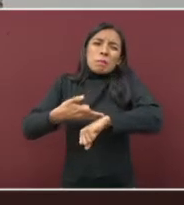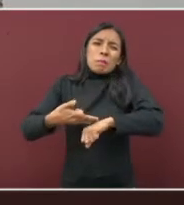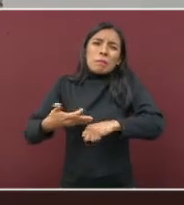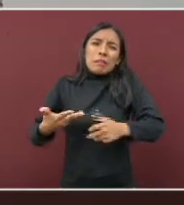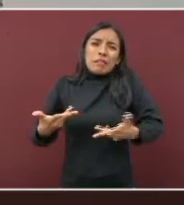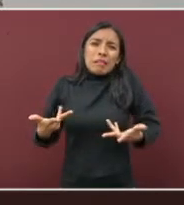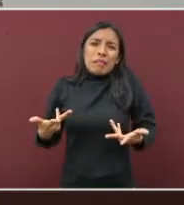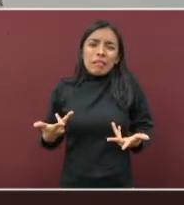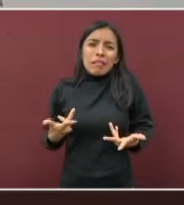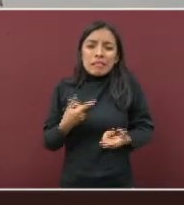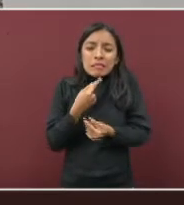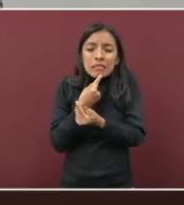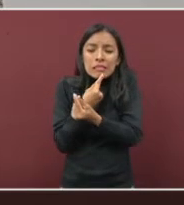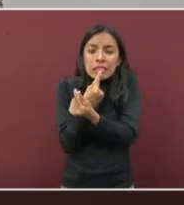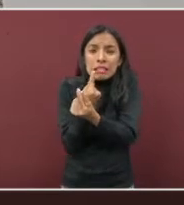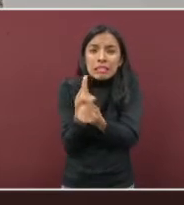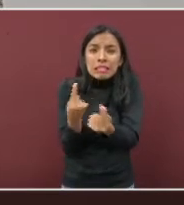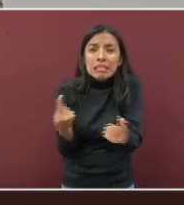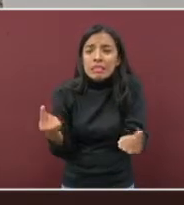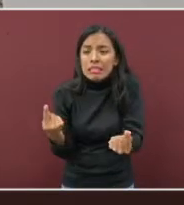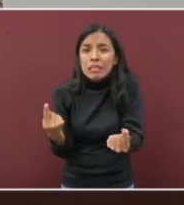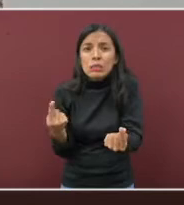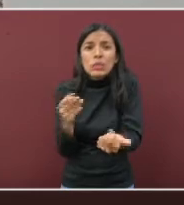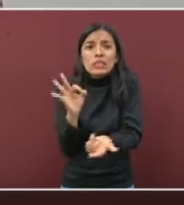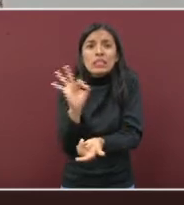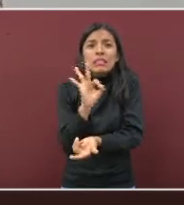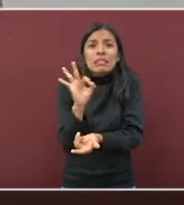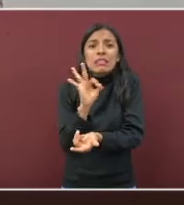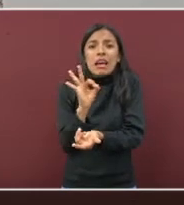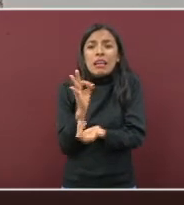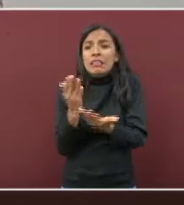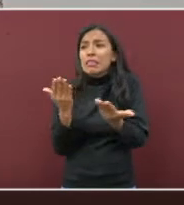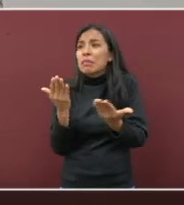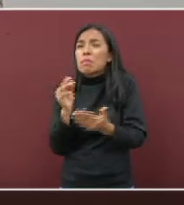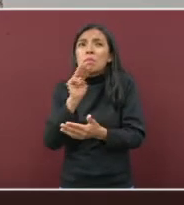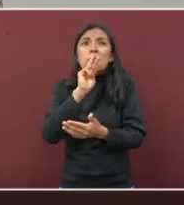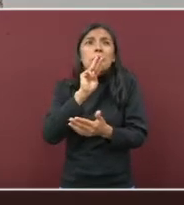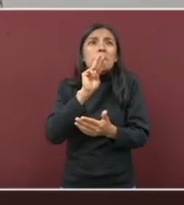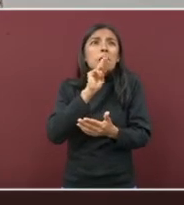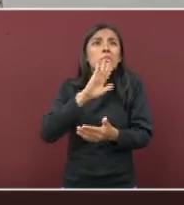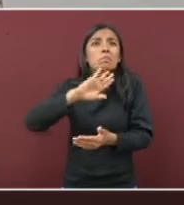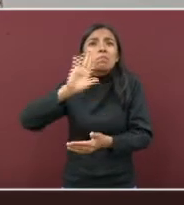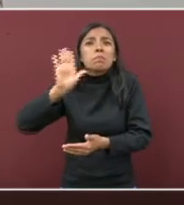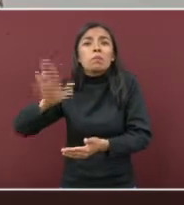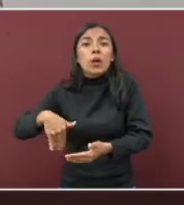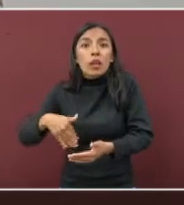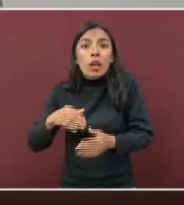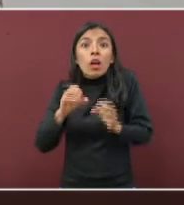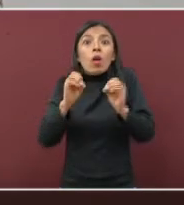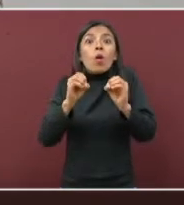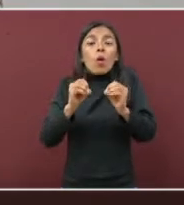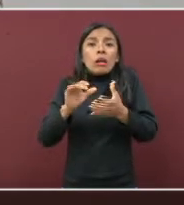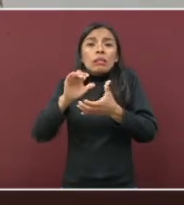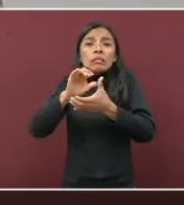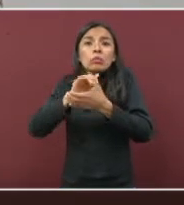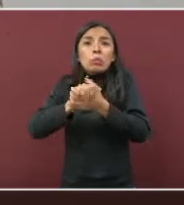niños que queden probablemente en la orfandad, a un esposo viudo,